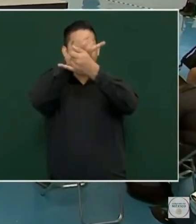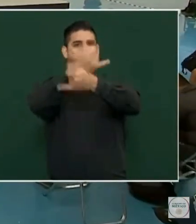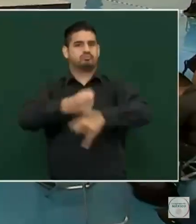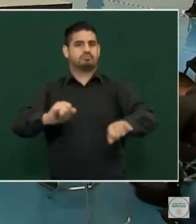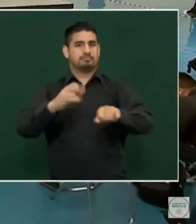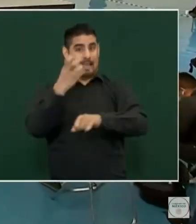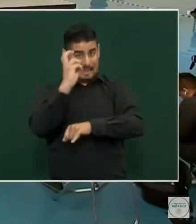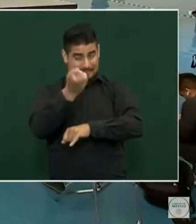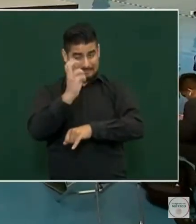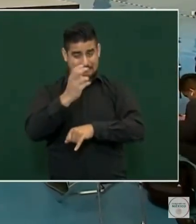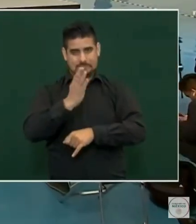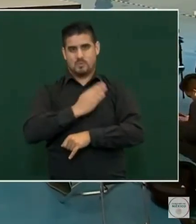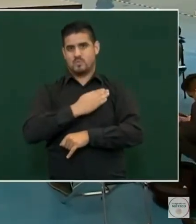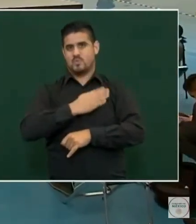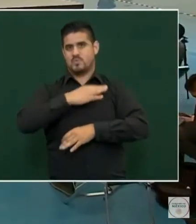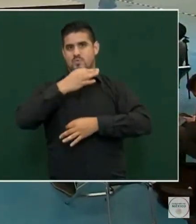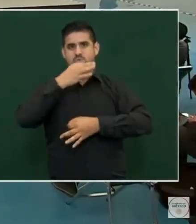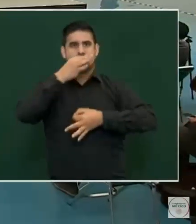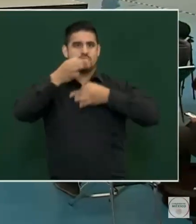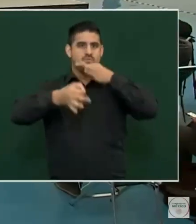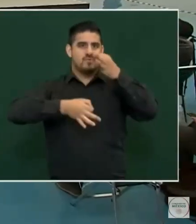muy buena noticia,